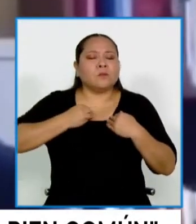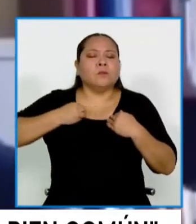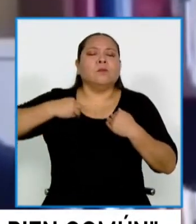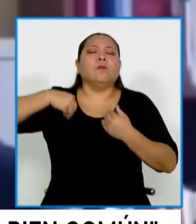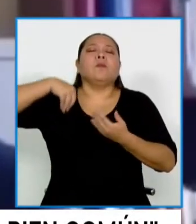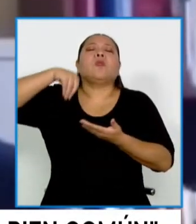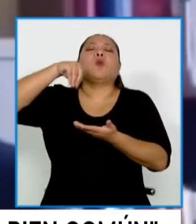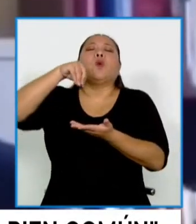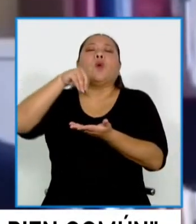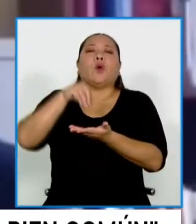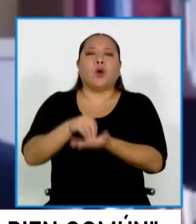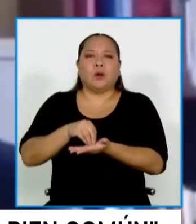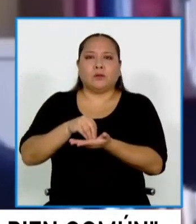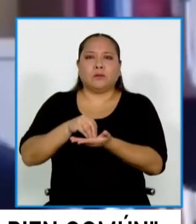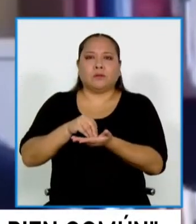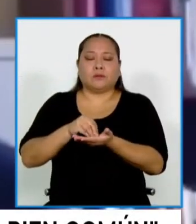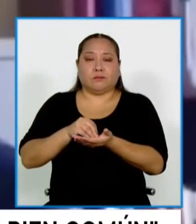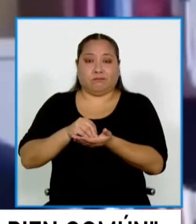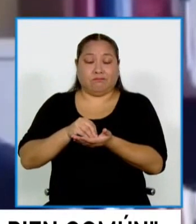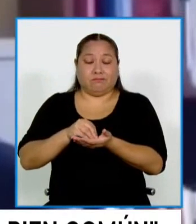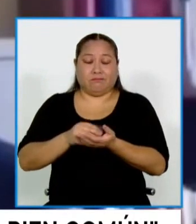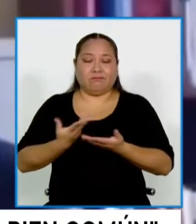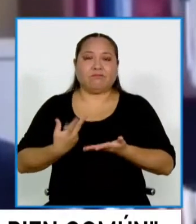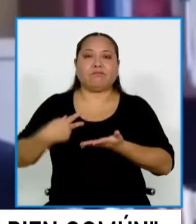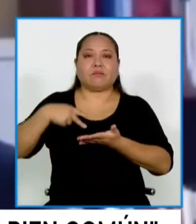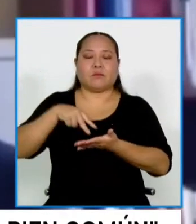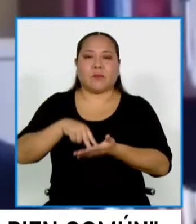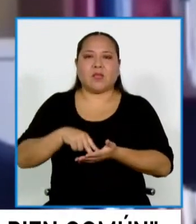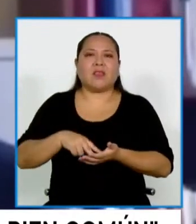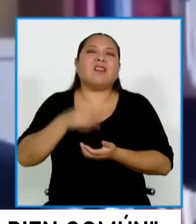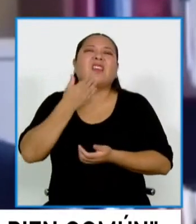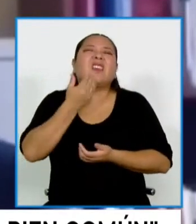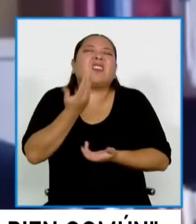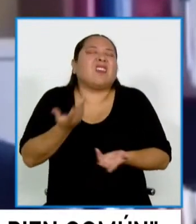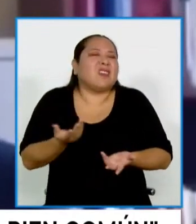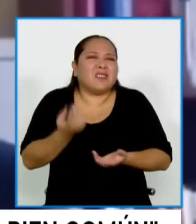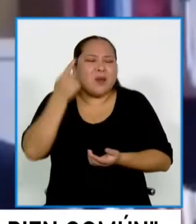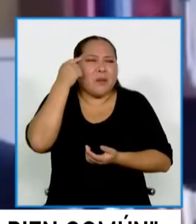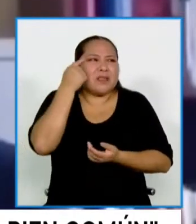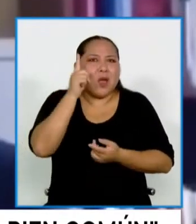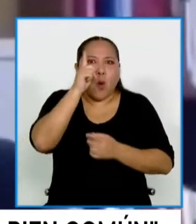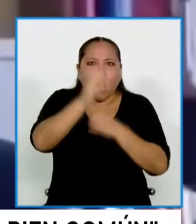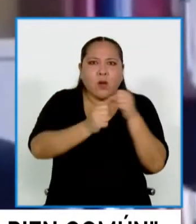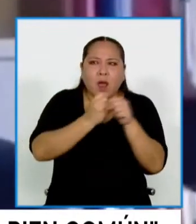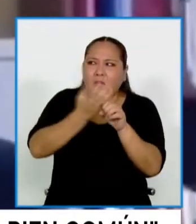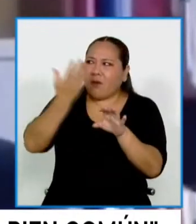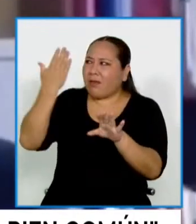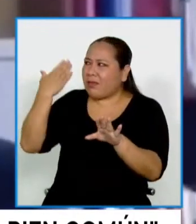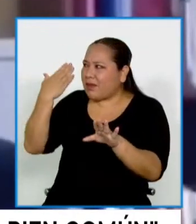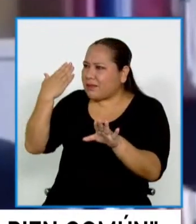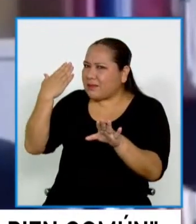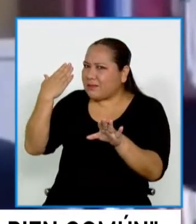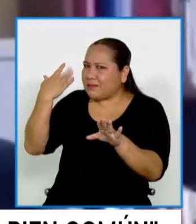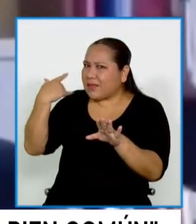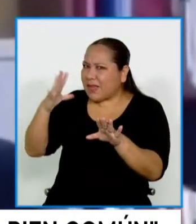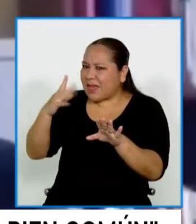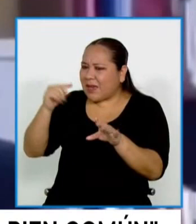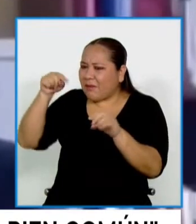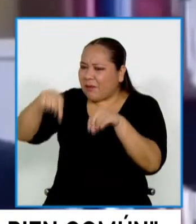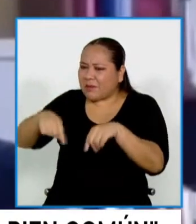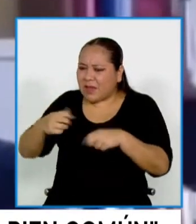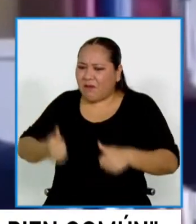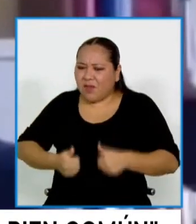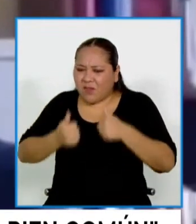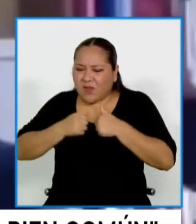gran lección. ¿Quién iba a pensar hace un año que íbamos a estar en esta